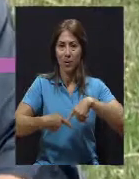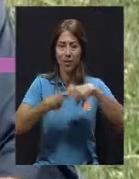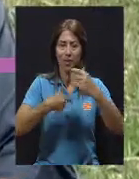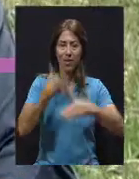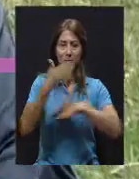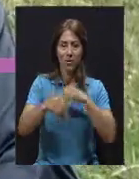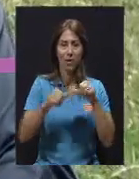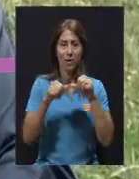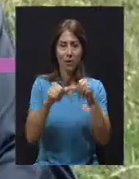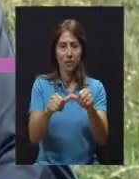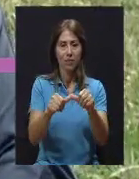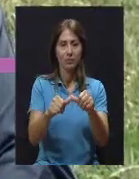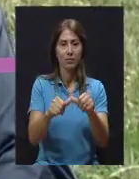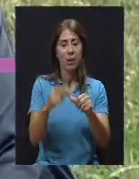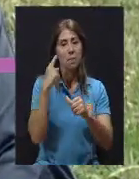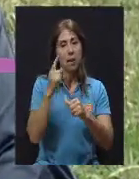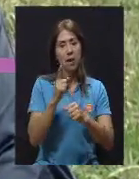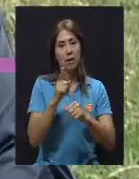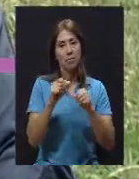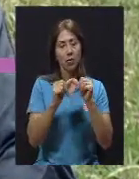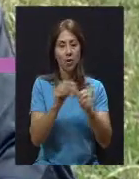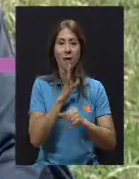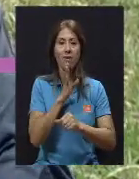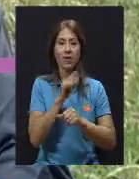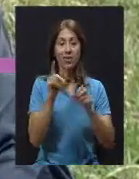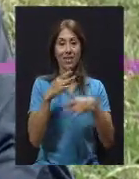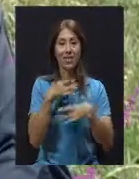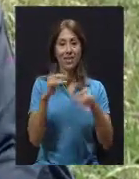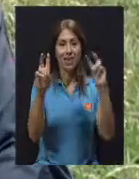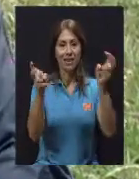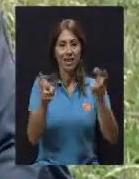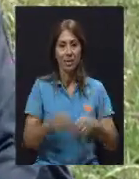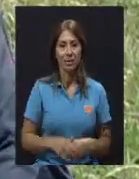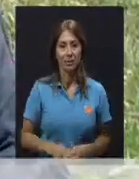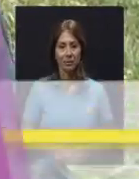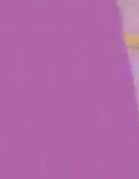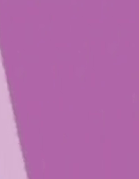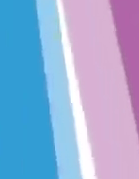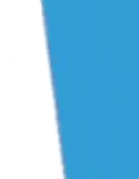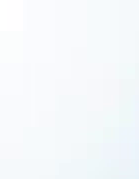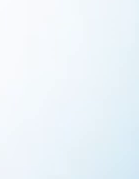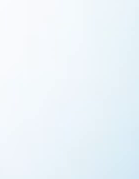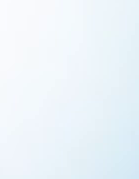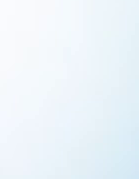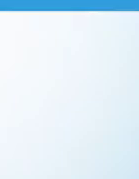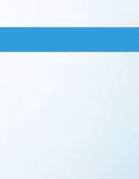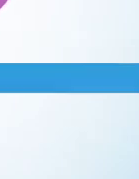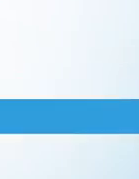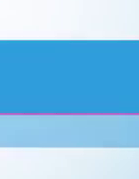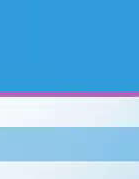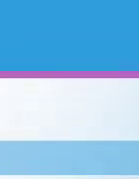pausa y pronto regresamos para seguirles conversando de este interesante tema. Gracias. Gracias.